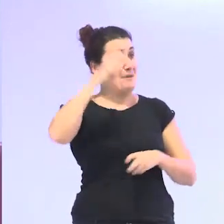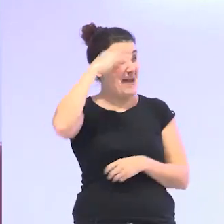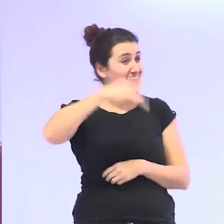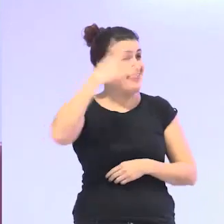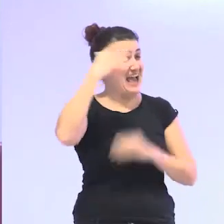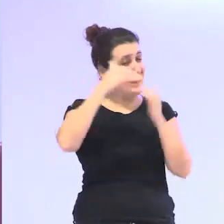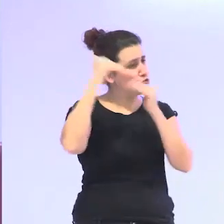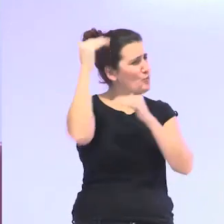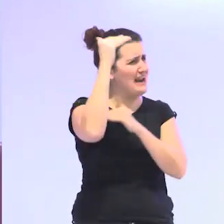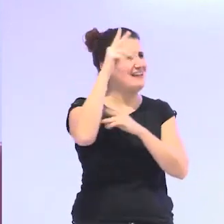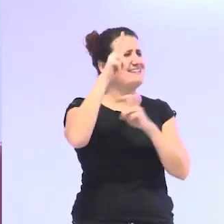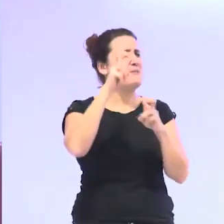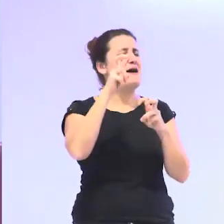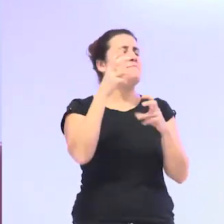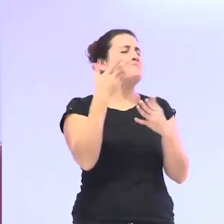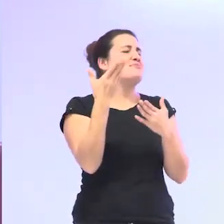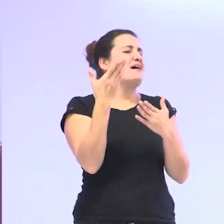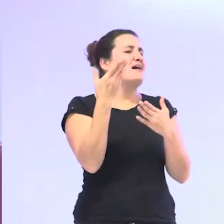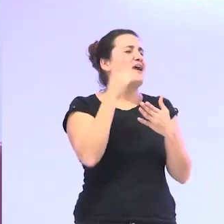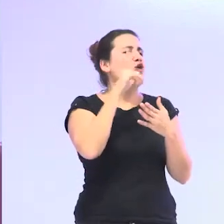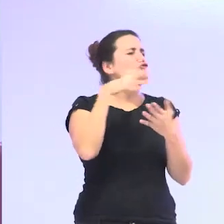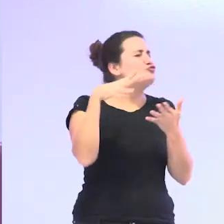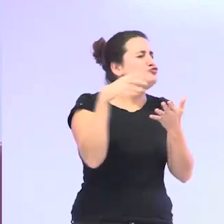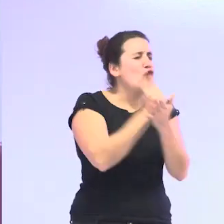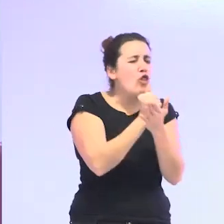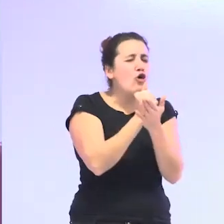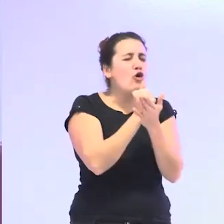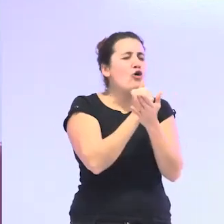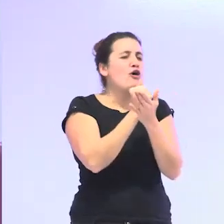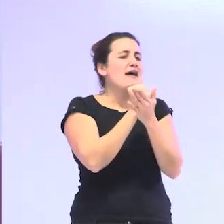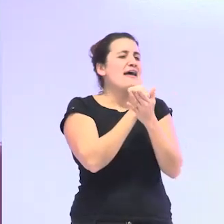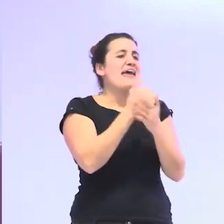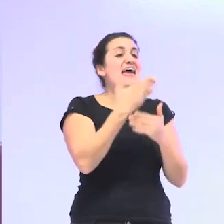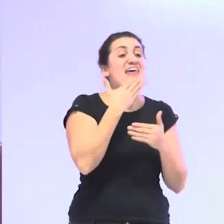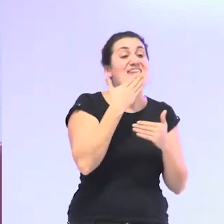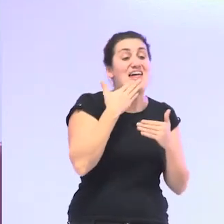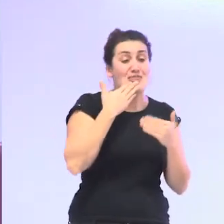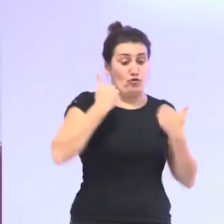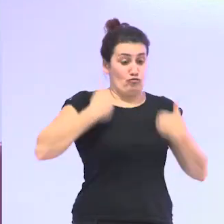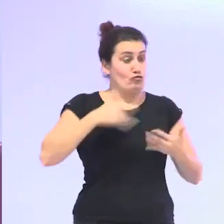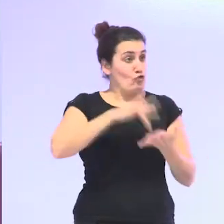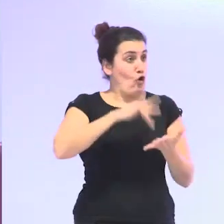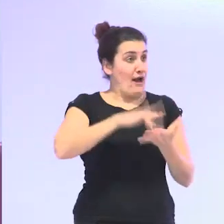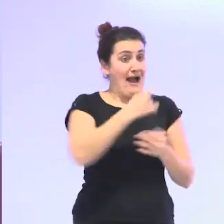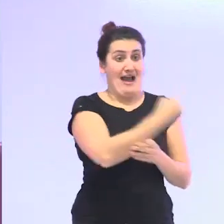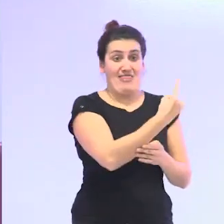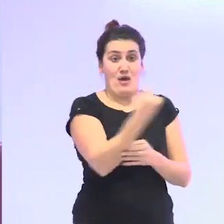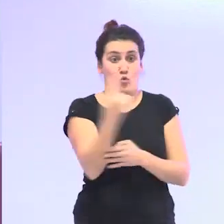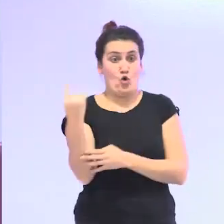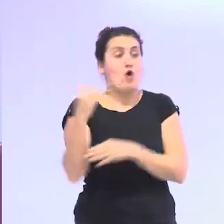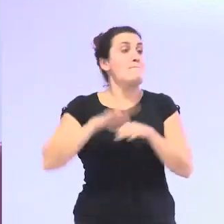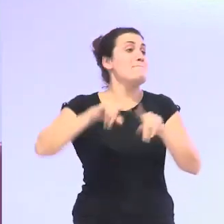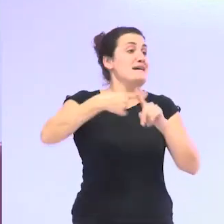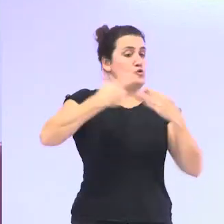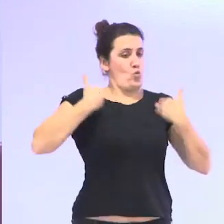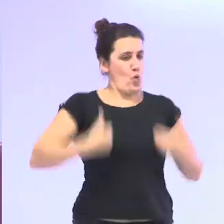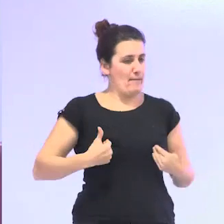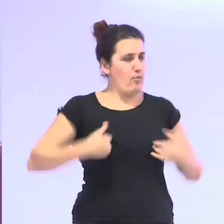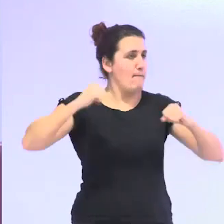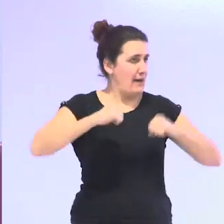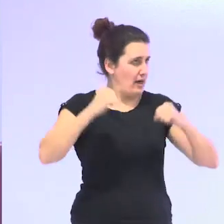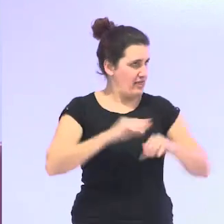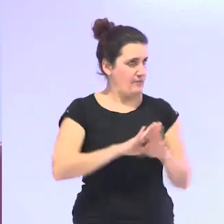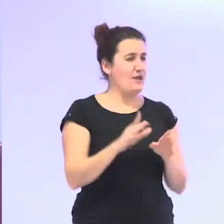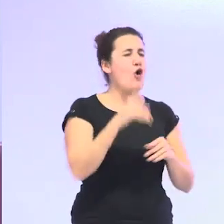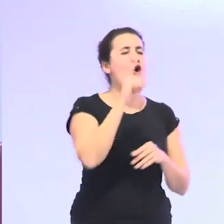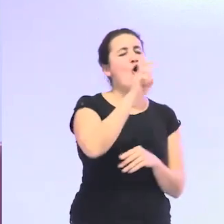tan biologicista de que todo se reduce a la categoría de la edad cronológica que uno tiene y del cuerpo que envejece ¿no? os cuento